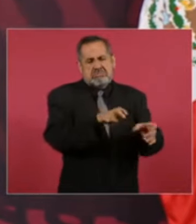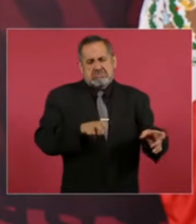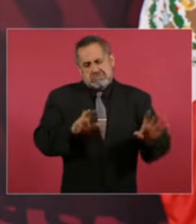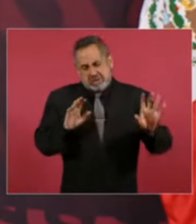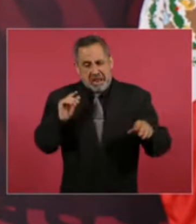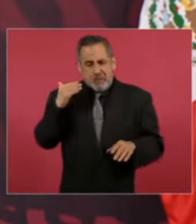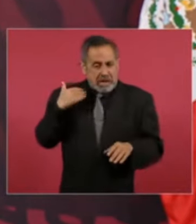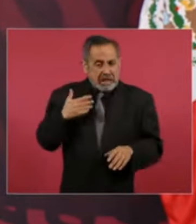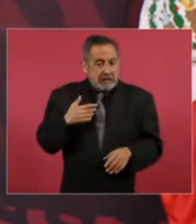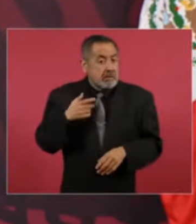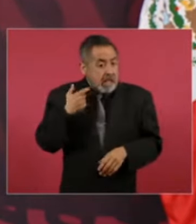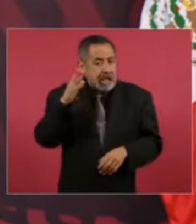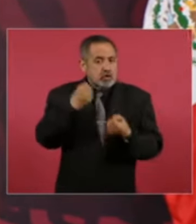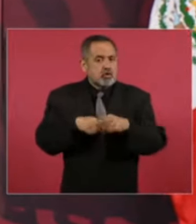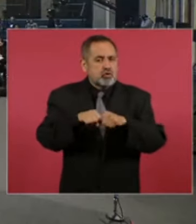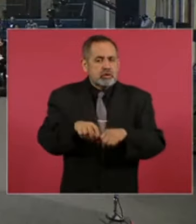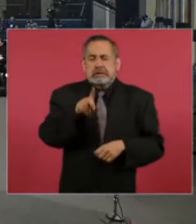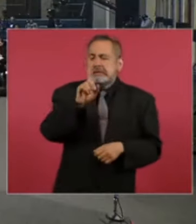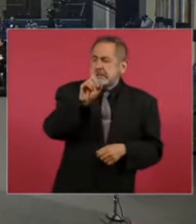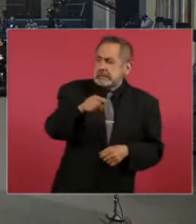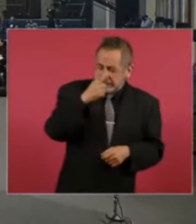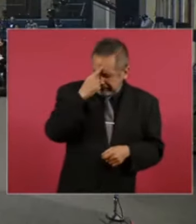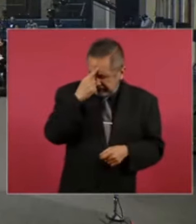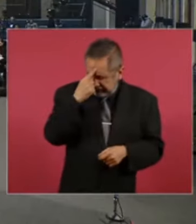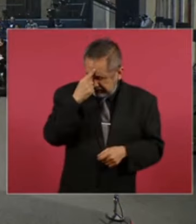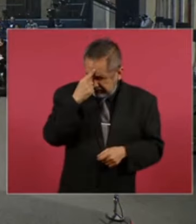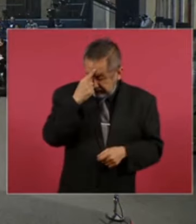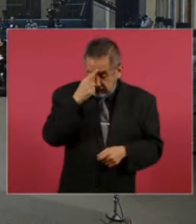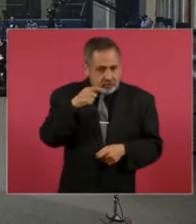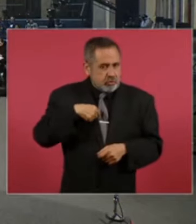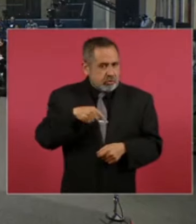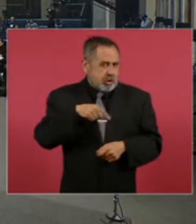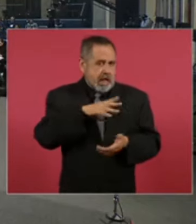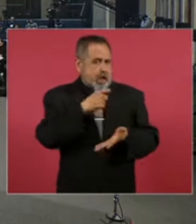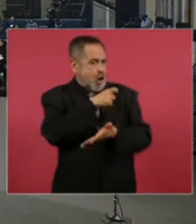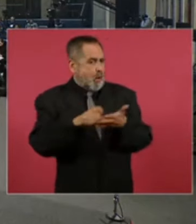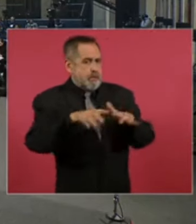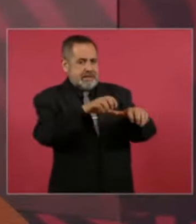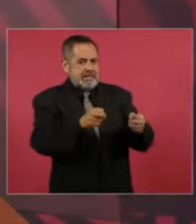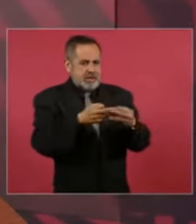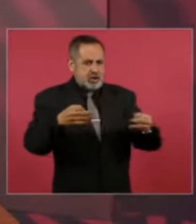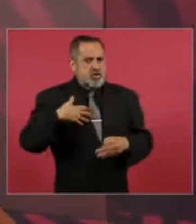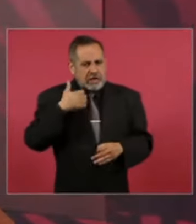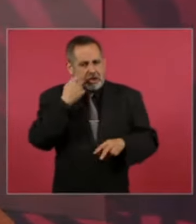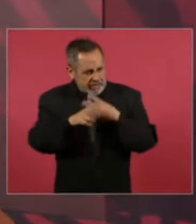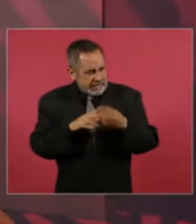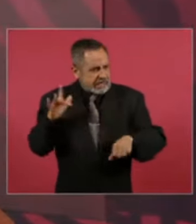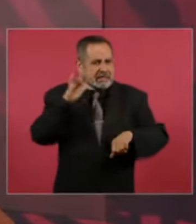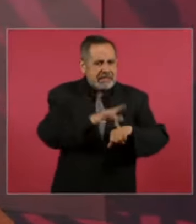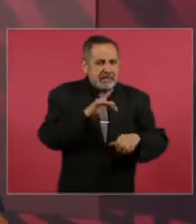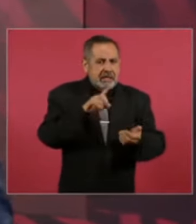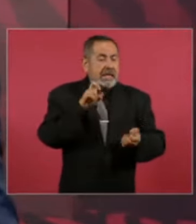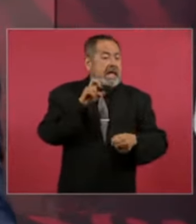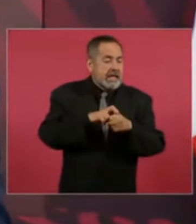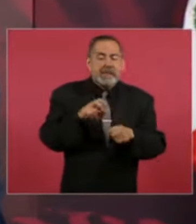quiero ir incluso ahora que compramos las plantas a una de esas plantas que está en Tamazuchal